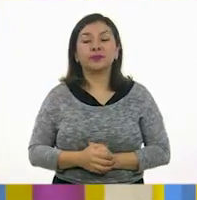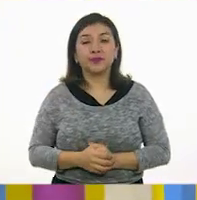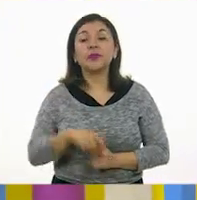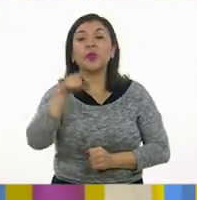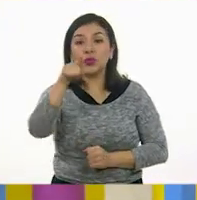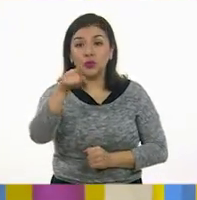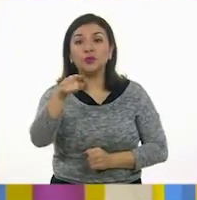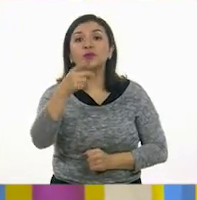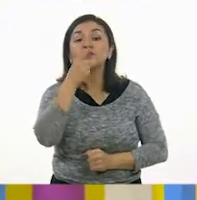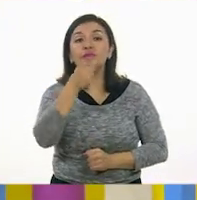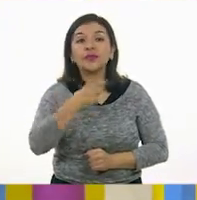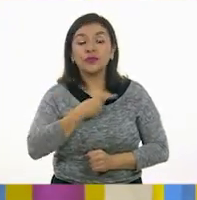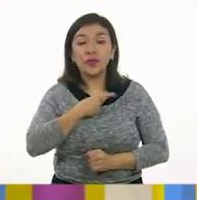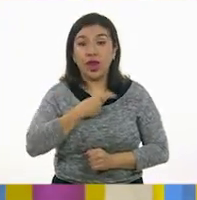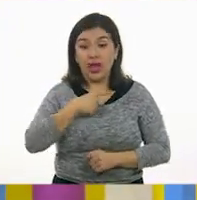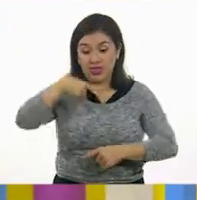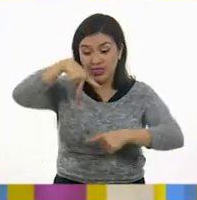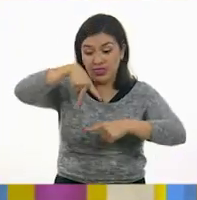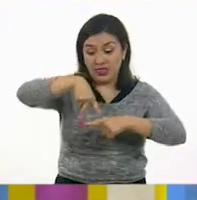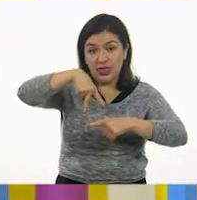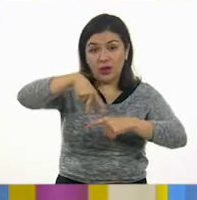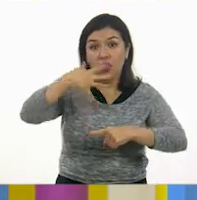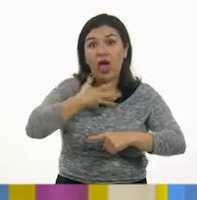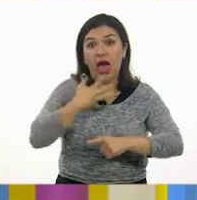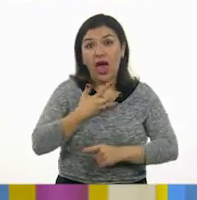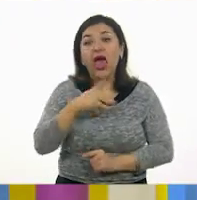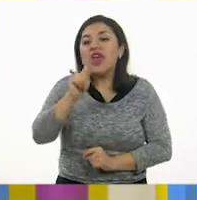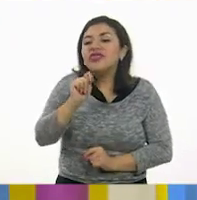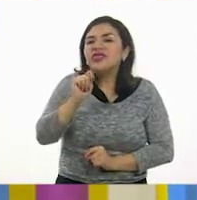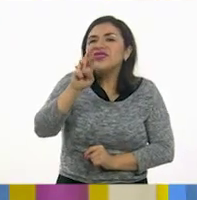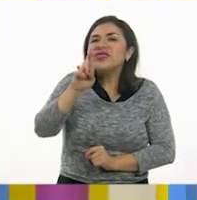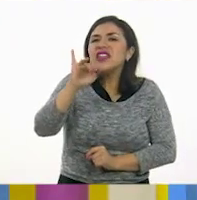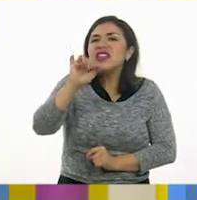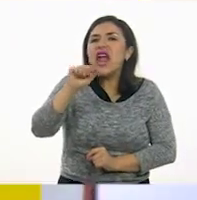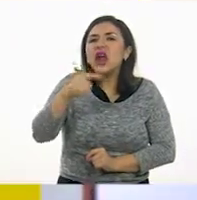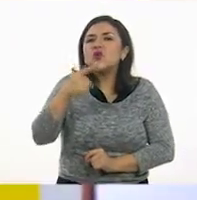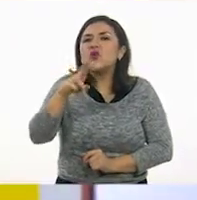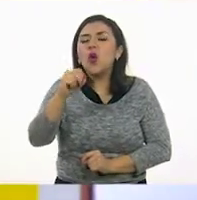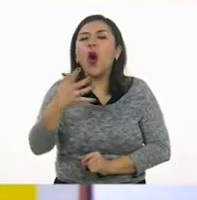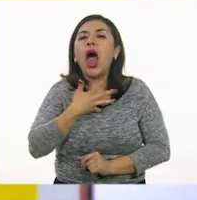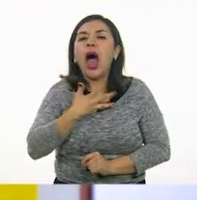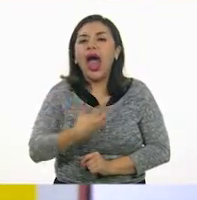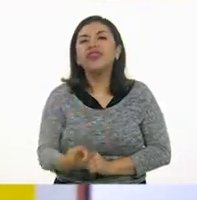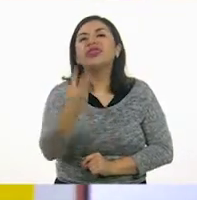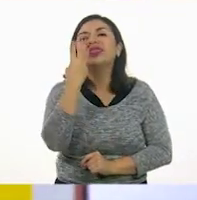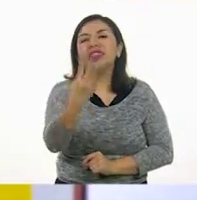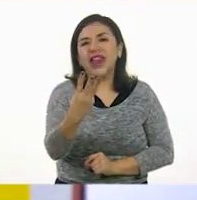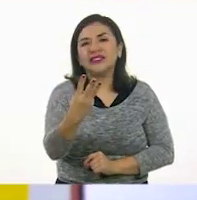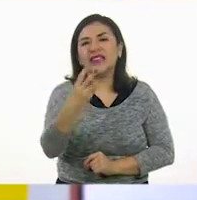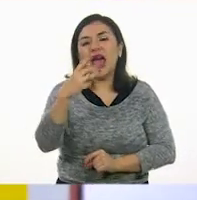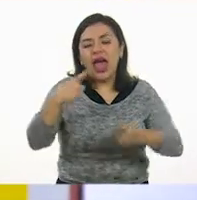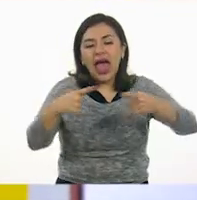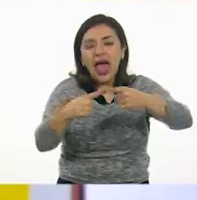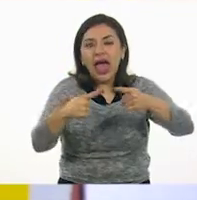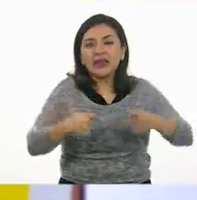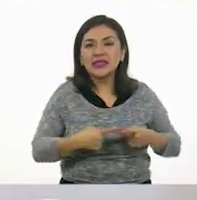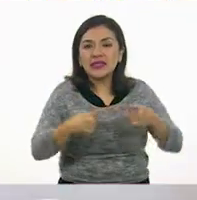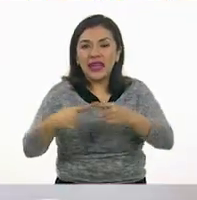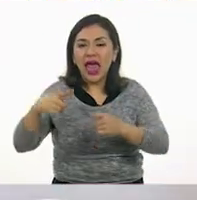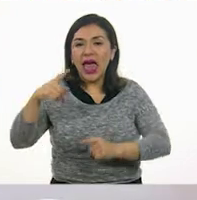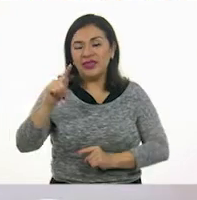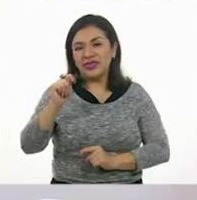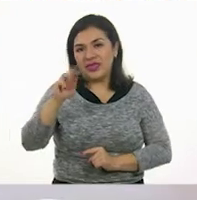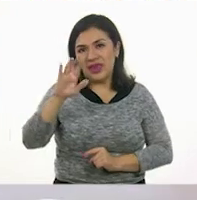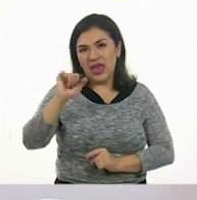Contemos entonces. Un triángulo tiene triángulo, uno, dos y tres aristas. ¿De acuerdo? En su base.